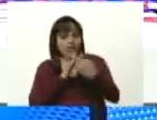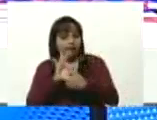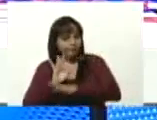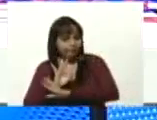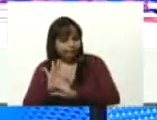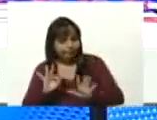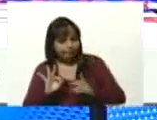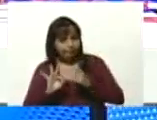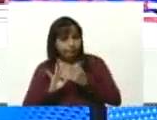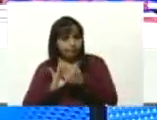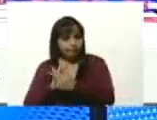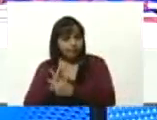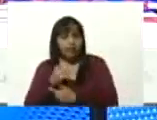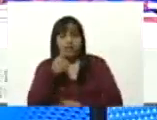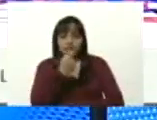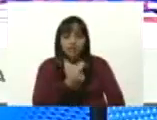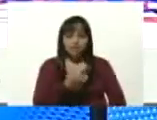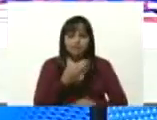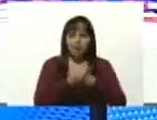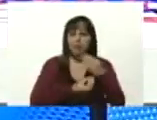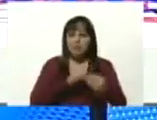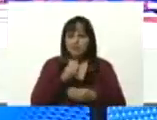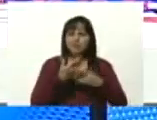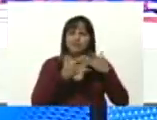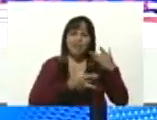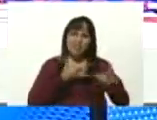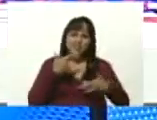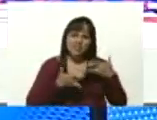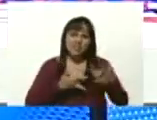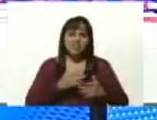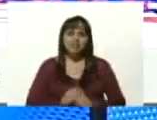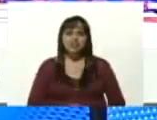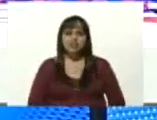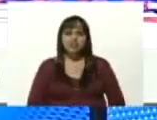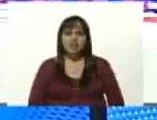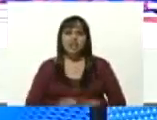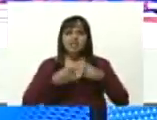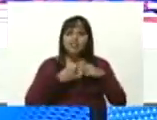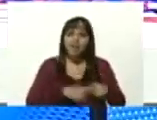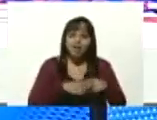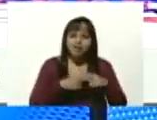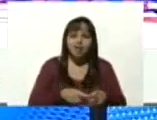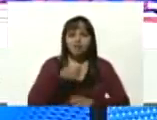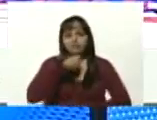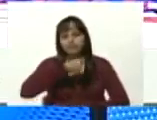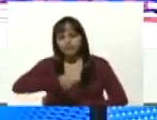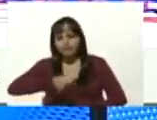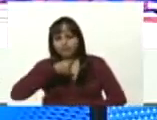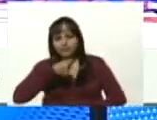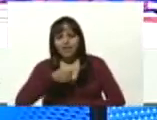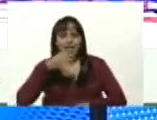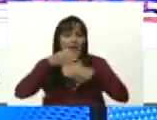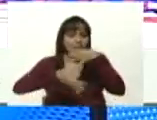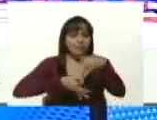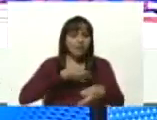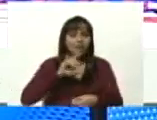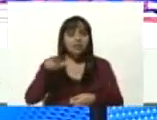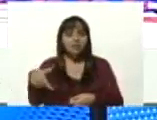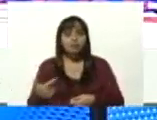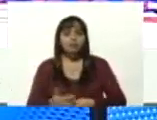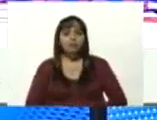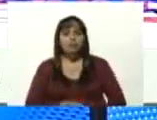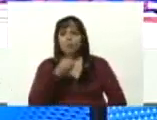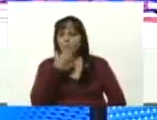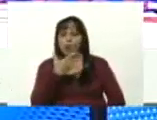le dije vamos a hacer primero una jornada taller con rueda de prensa y luego hacemos un